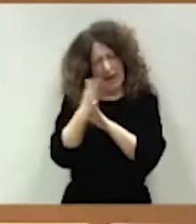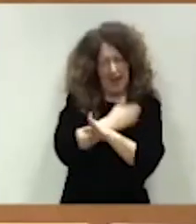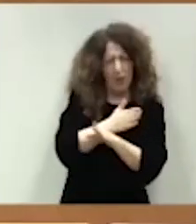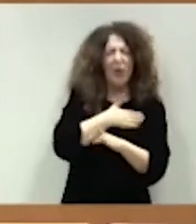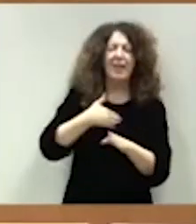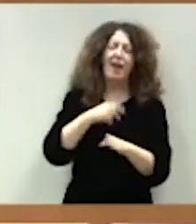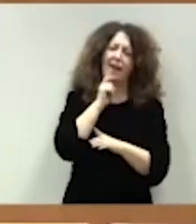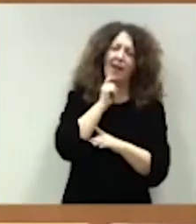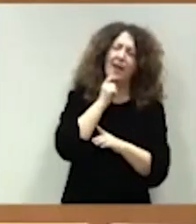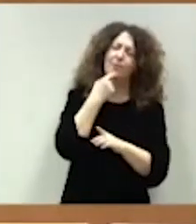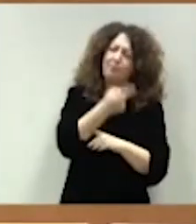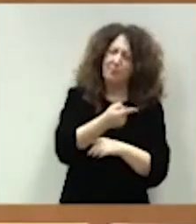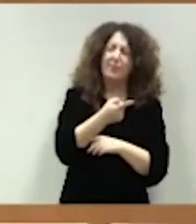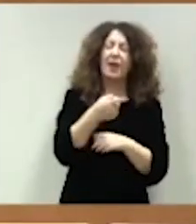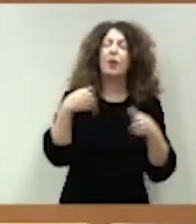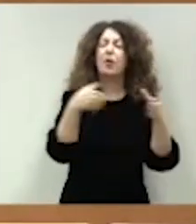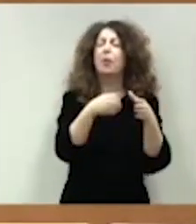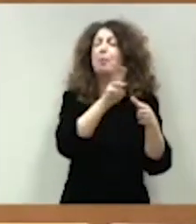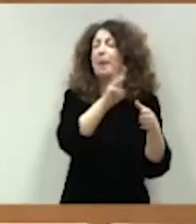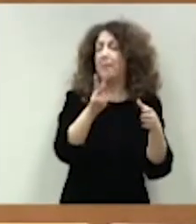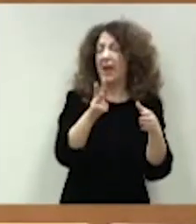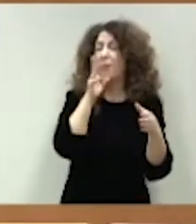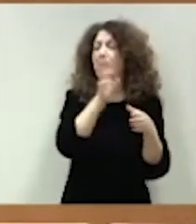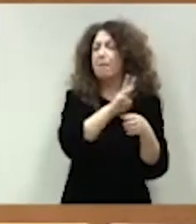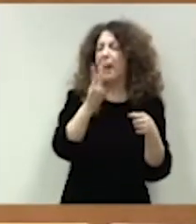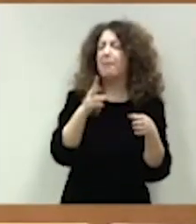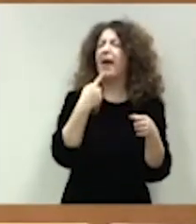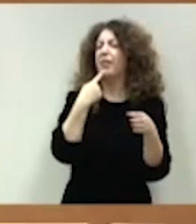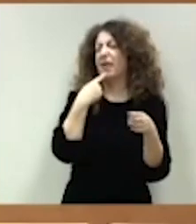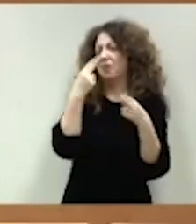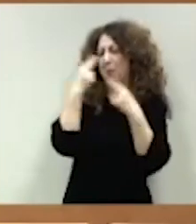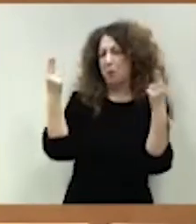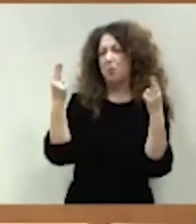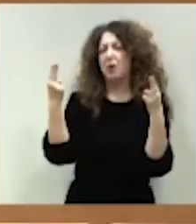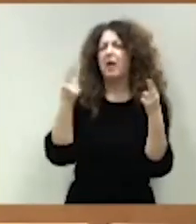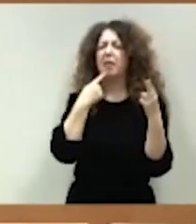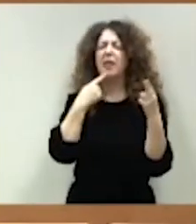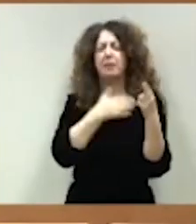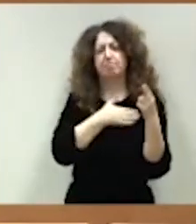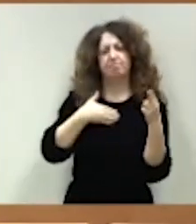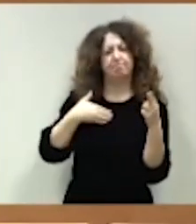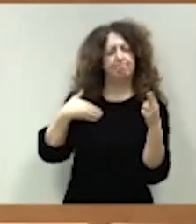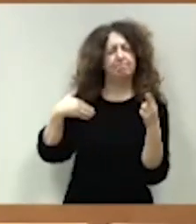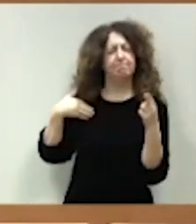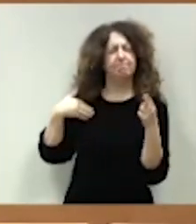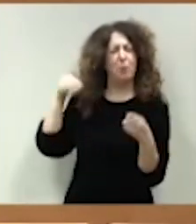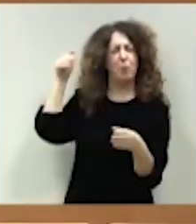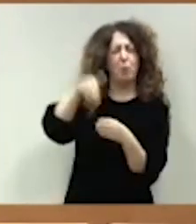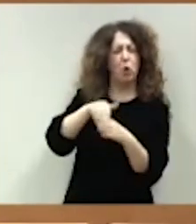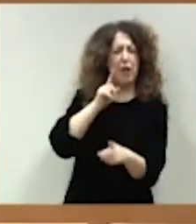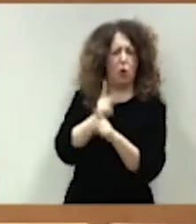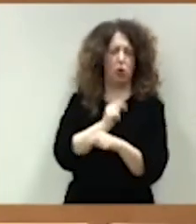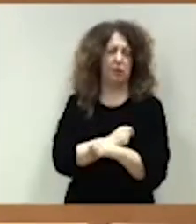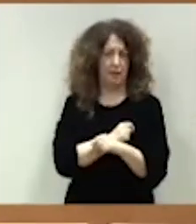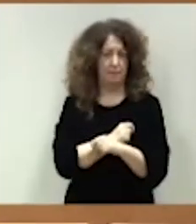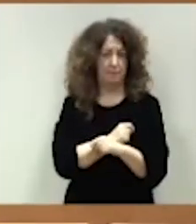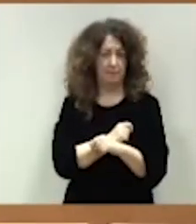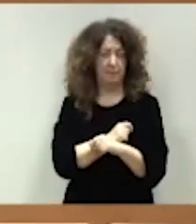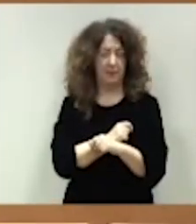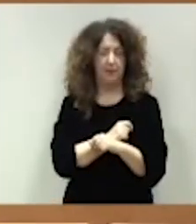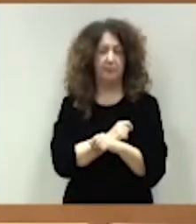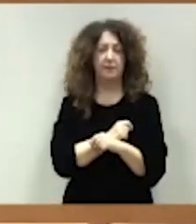Partido Popular ha trasladado públicamente su intención de votar en contra de estos objetivos. Y verán,